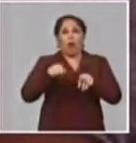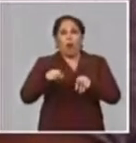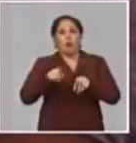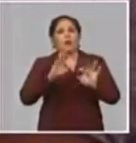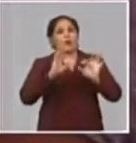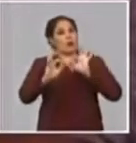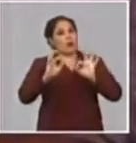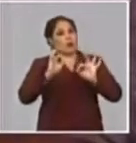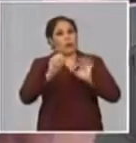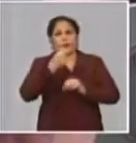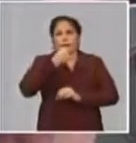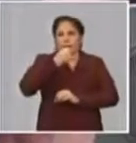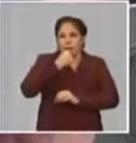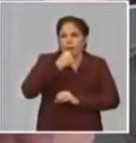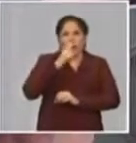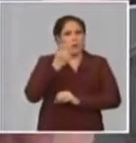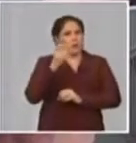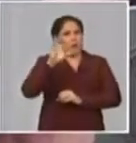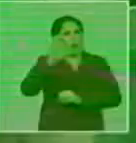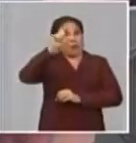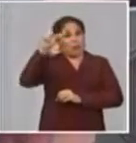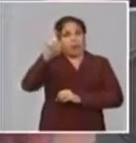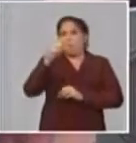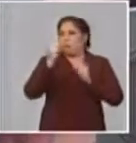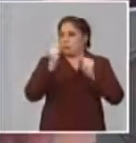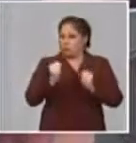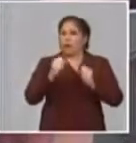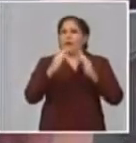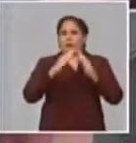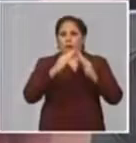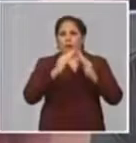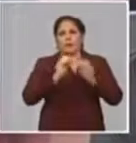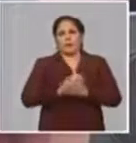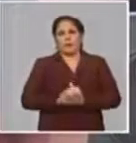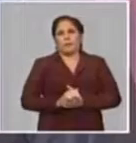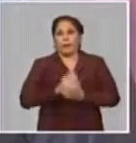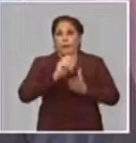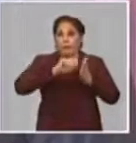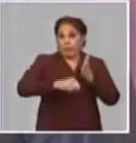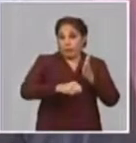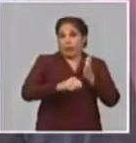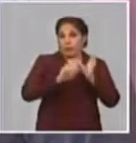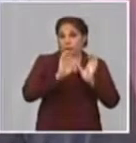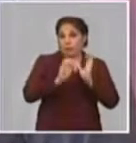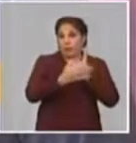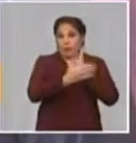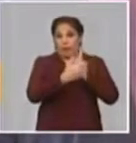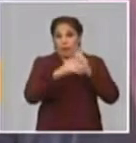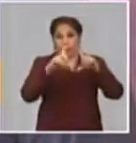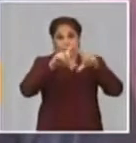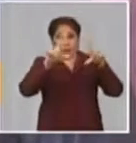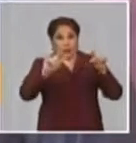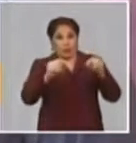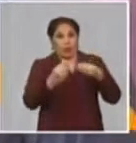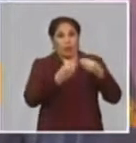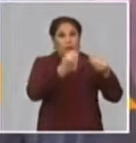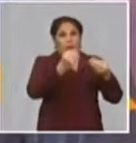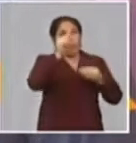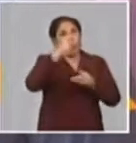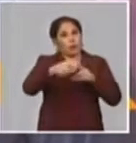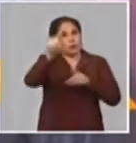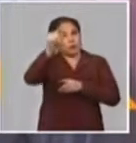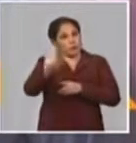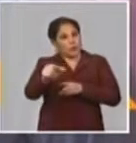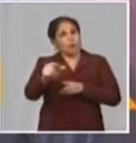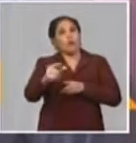de personas de la tercera edad y que se queden, sin riesgos, en casa. Firmando detrás del dorso de la chequera, decirle a un intermediario o